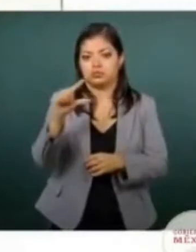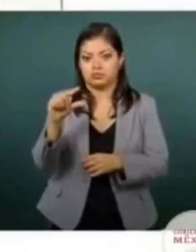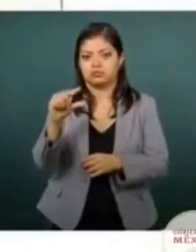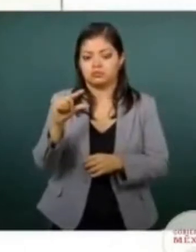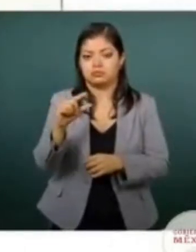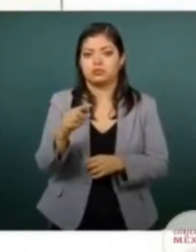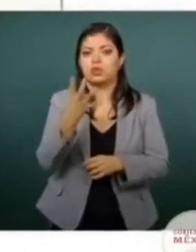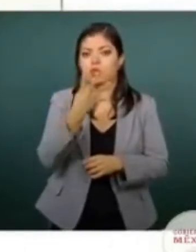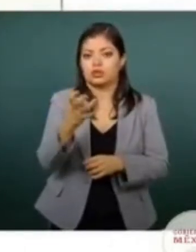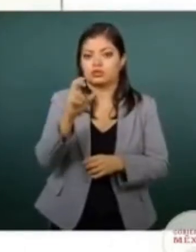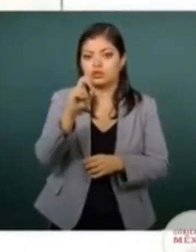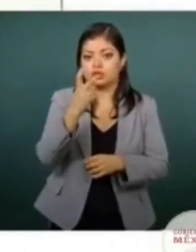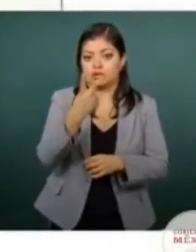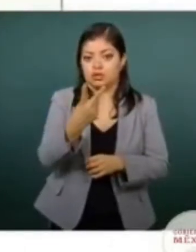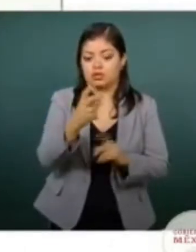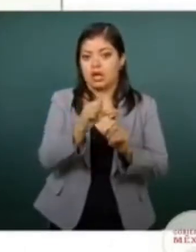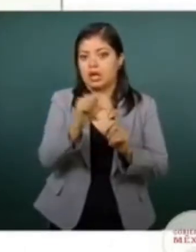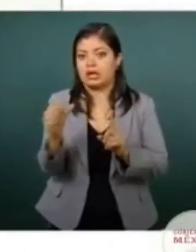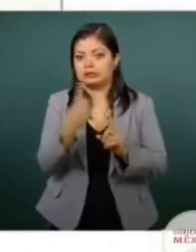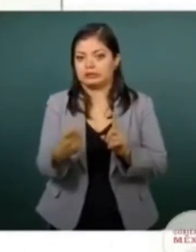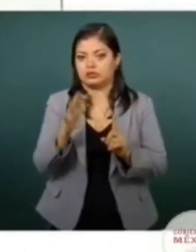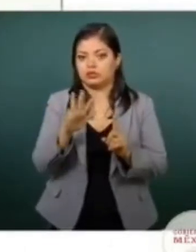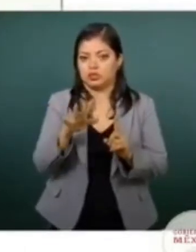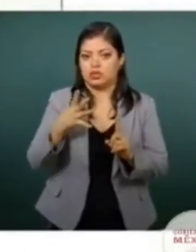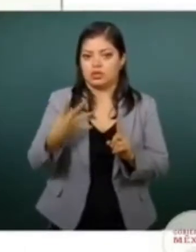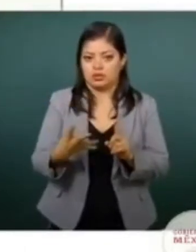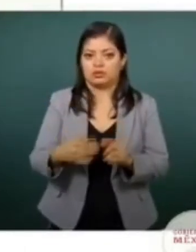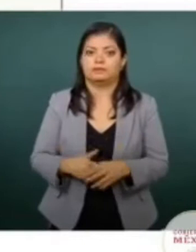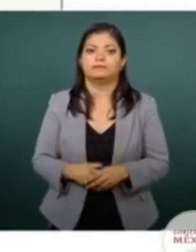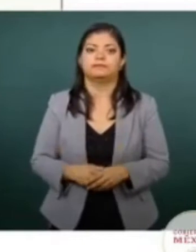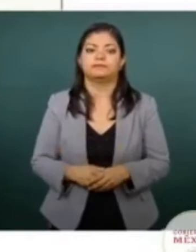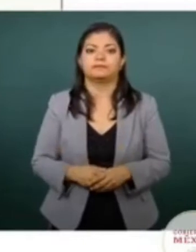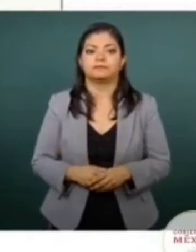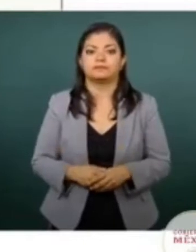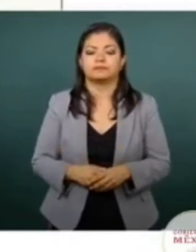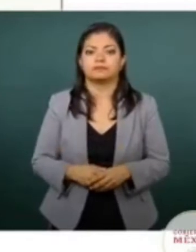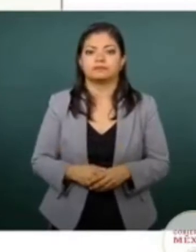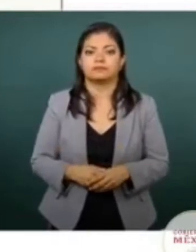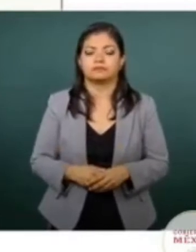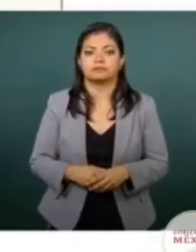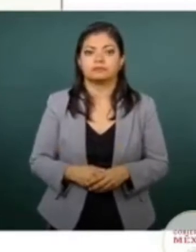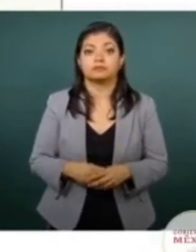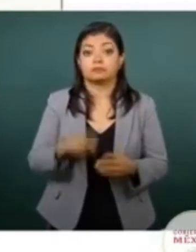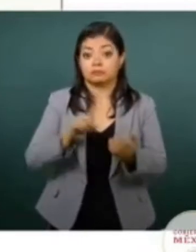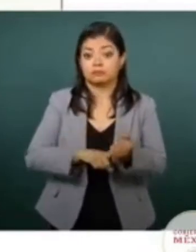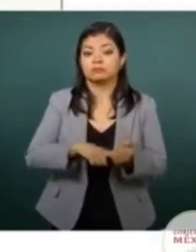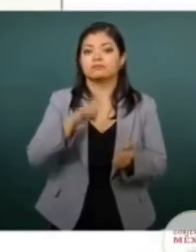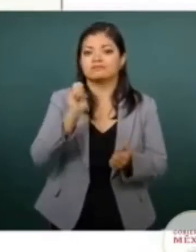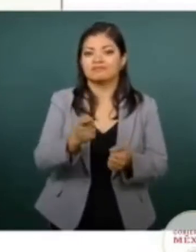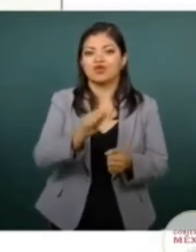de 432 a 154. Tomando en consideración todos los delitos de impacto,